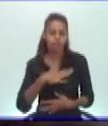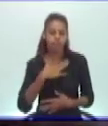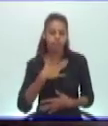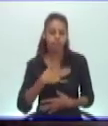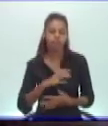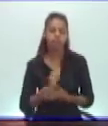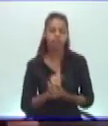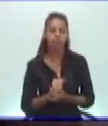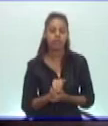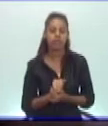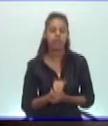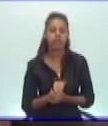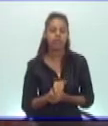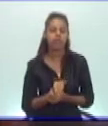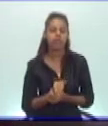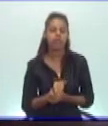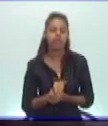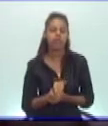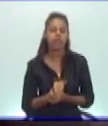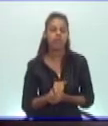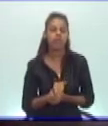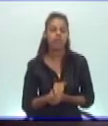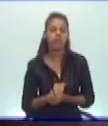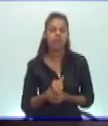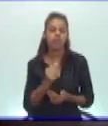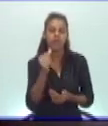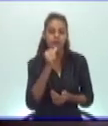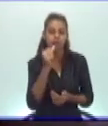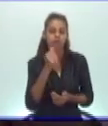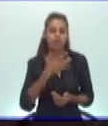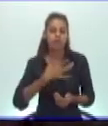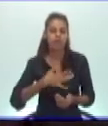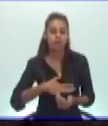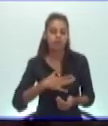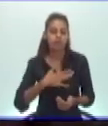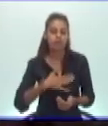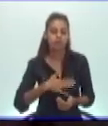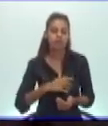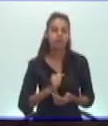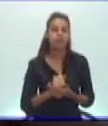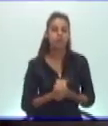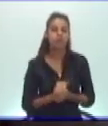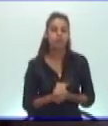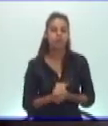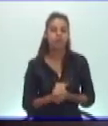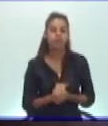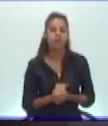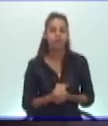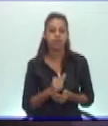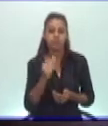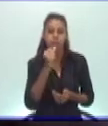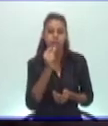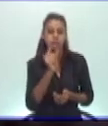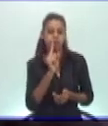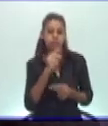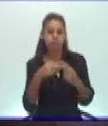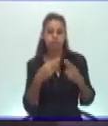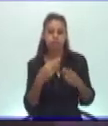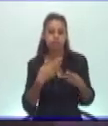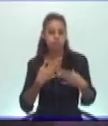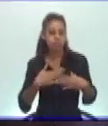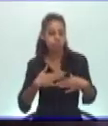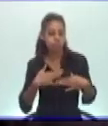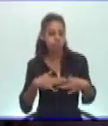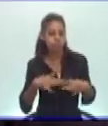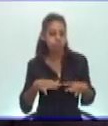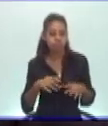más especificidad, es un alcohólico pasivo, porque él no bebe. Y si bebe lo hace con mucha moderación, por